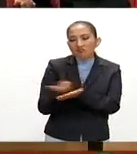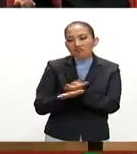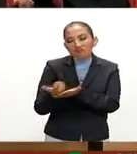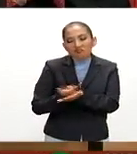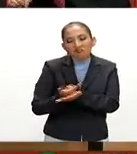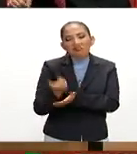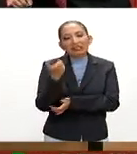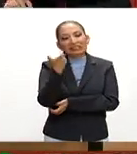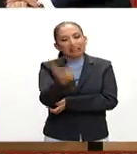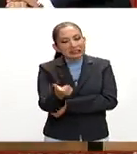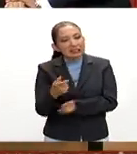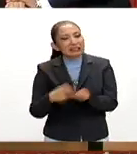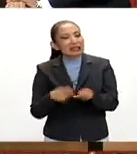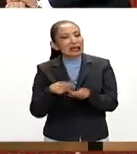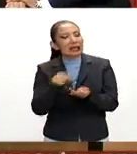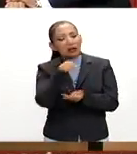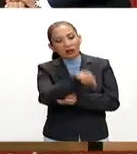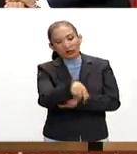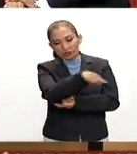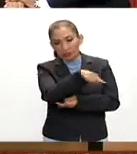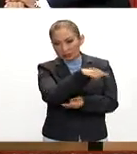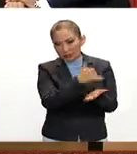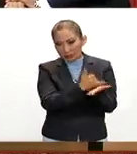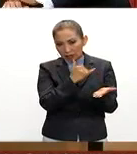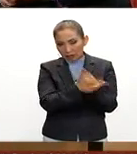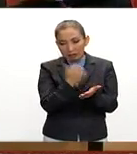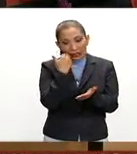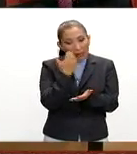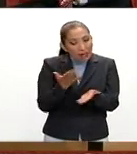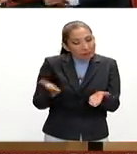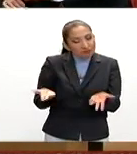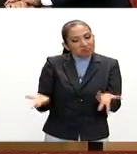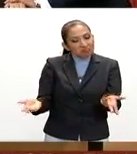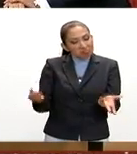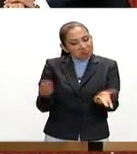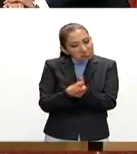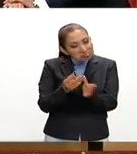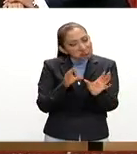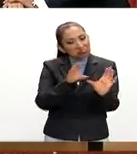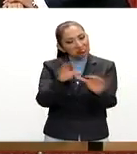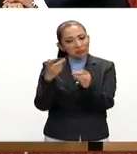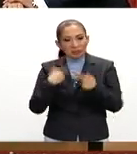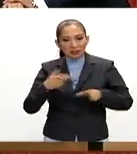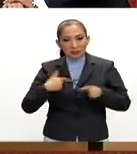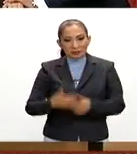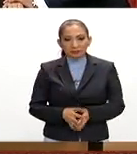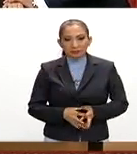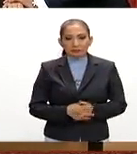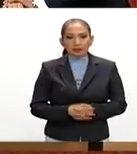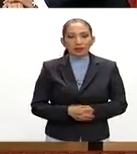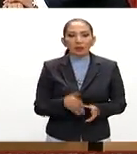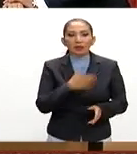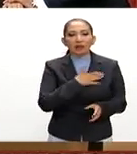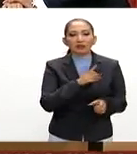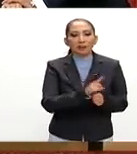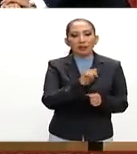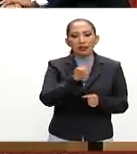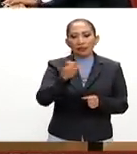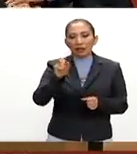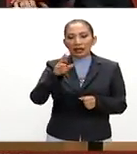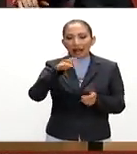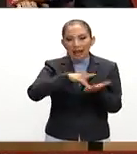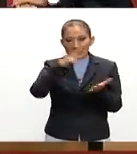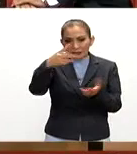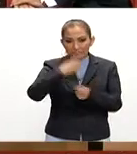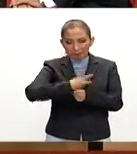todo lo que justamente la institución hace procura y le ofrece a la ciudadanía mexicana buenos días Pati buenos días Omar